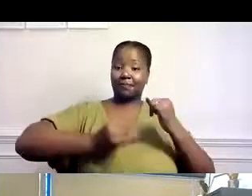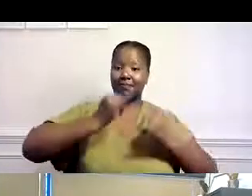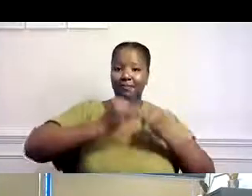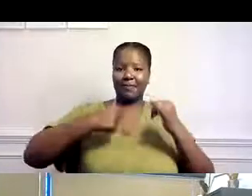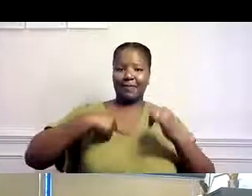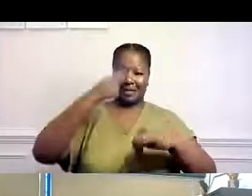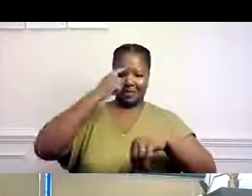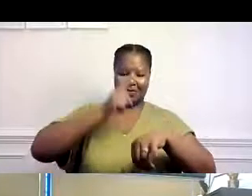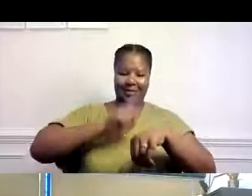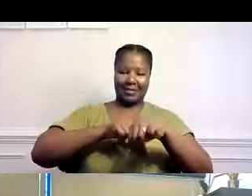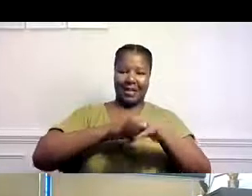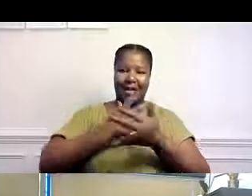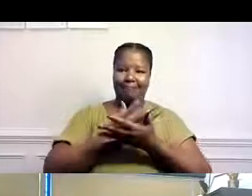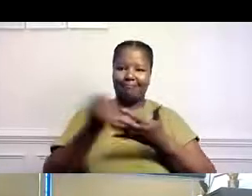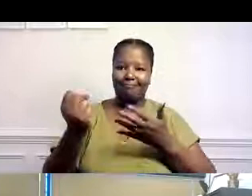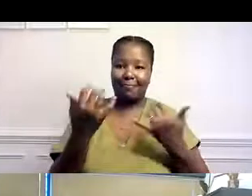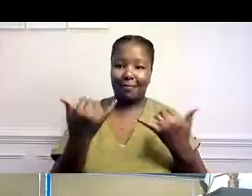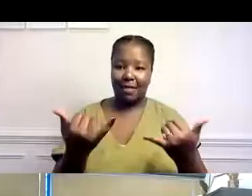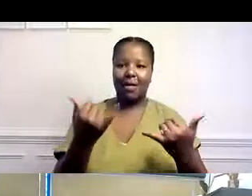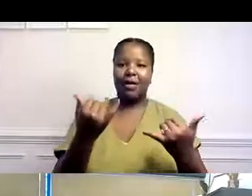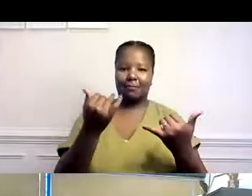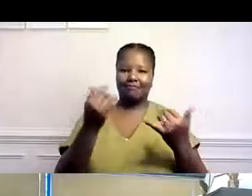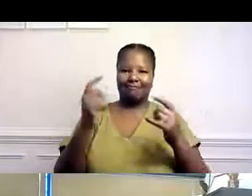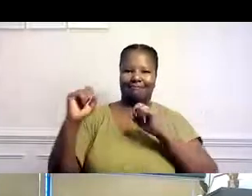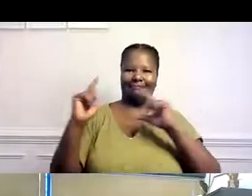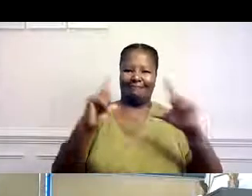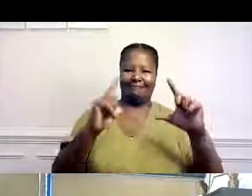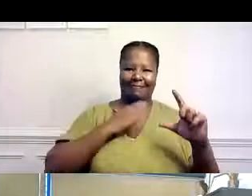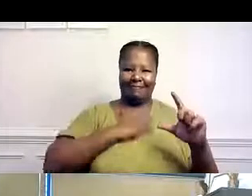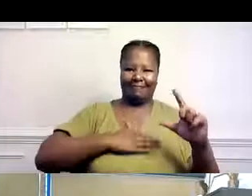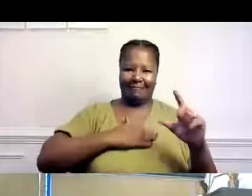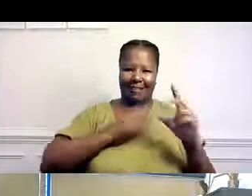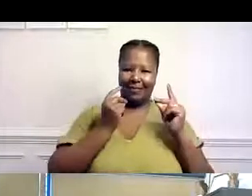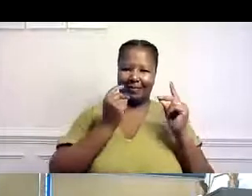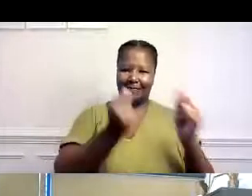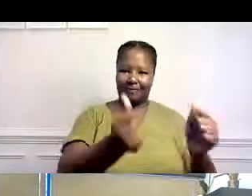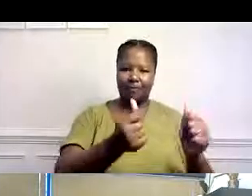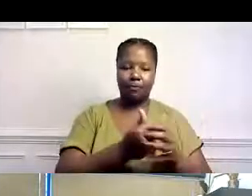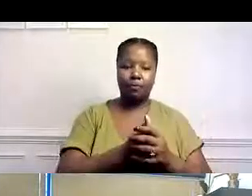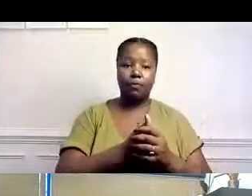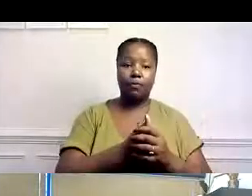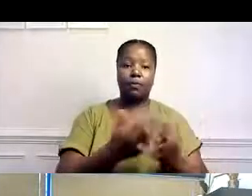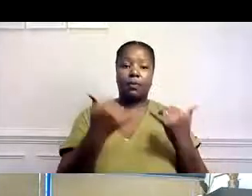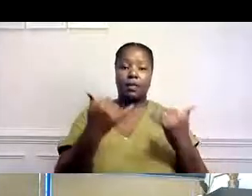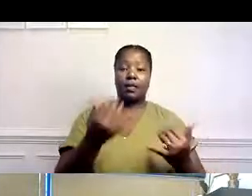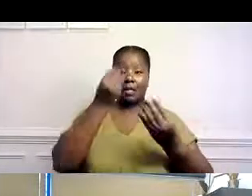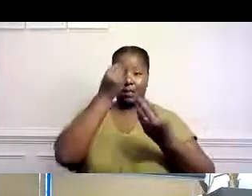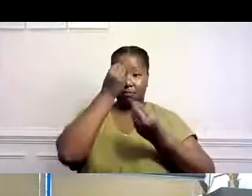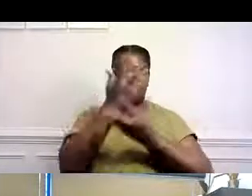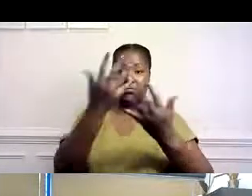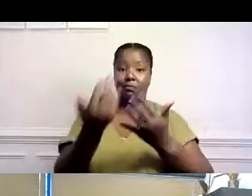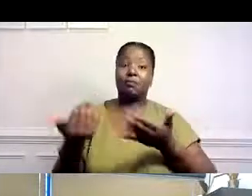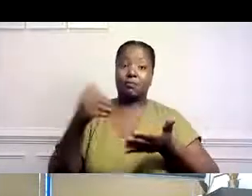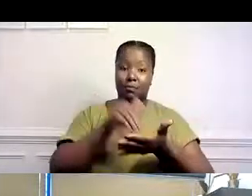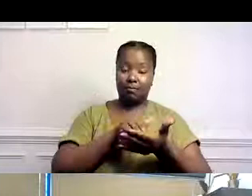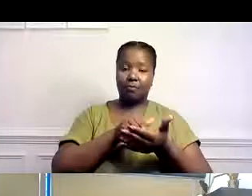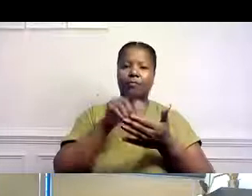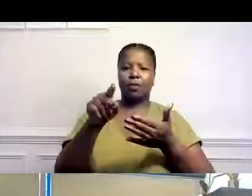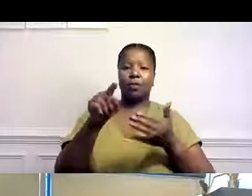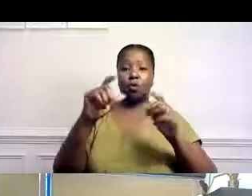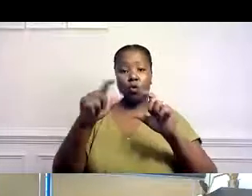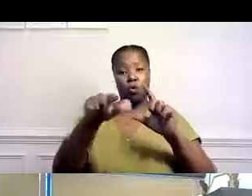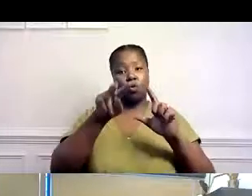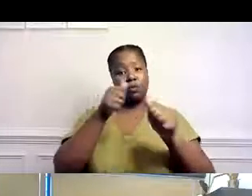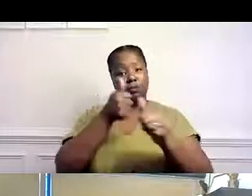Por fin, creo que se me está esgotando el tiempo, pero brevemente, la próxima página, por favor. Solamente quiero destacar,